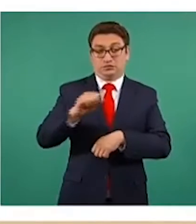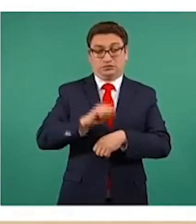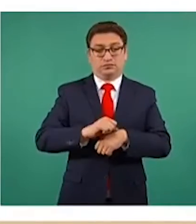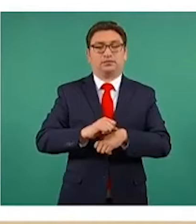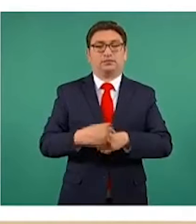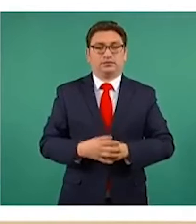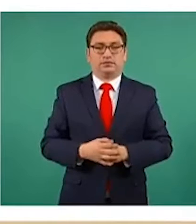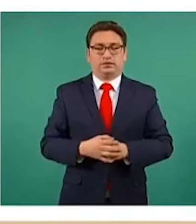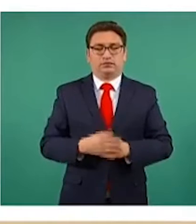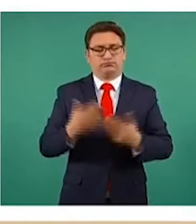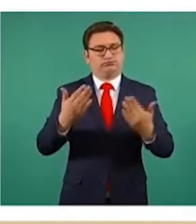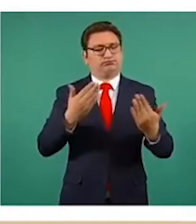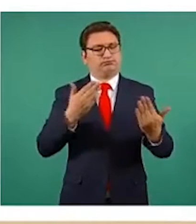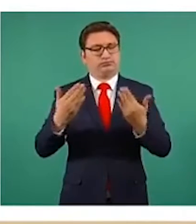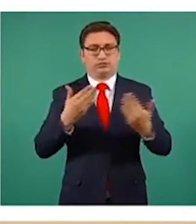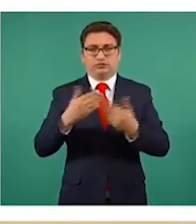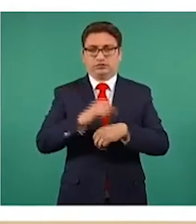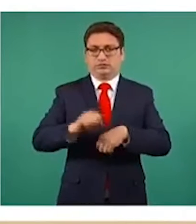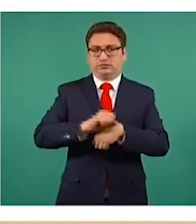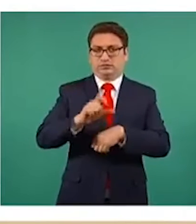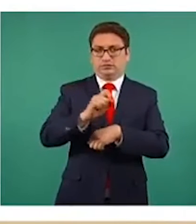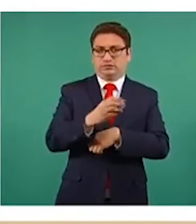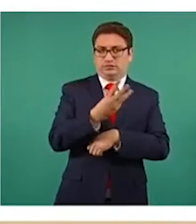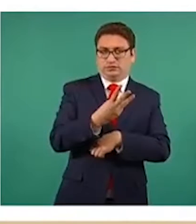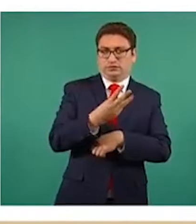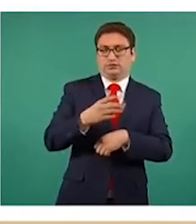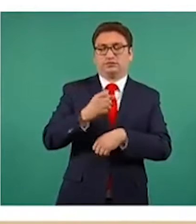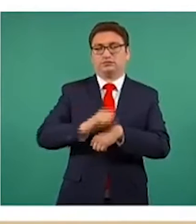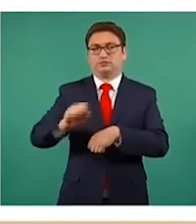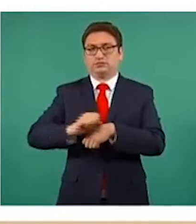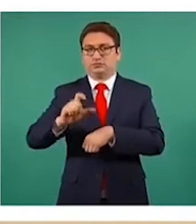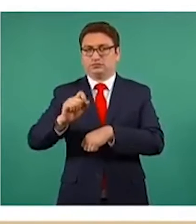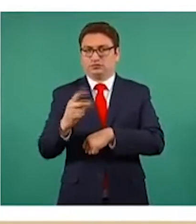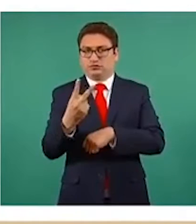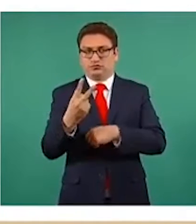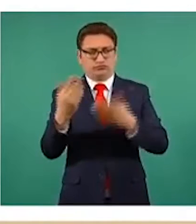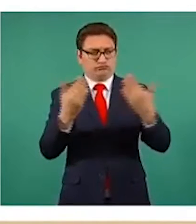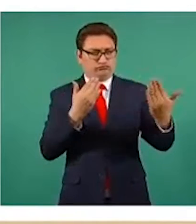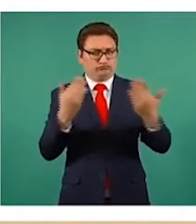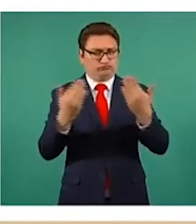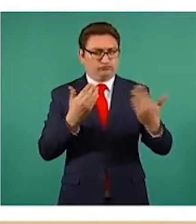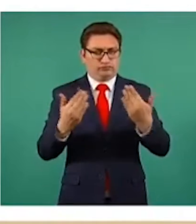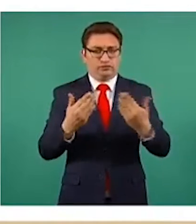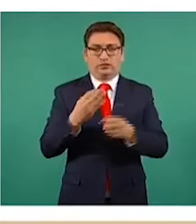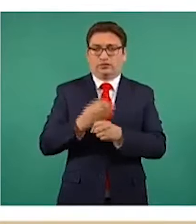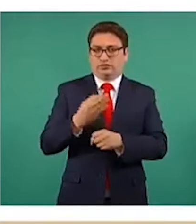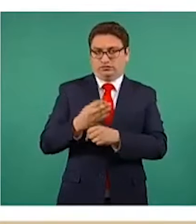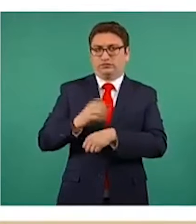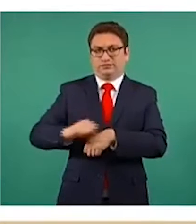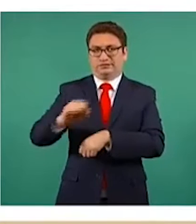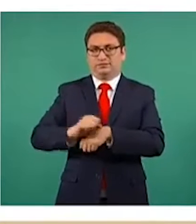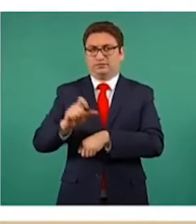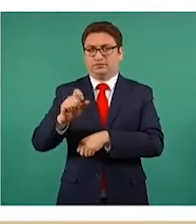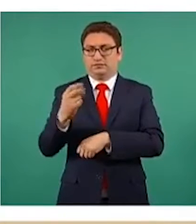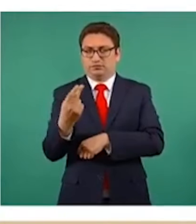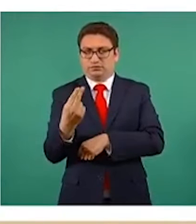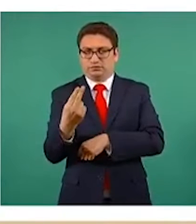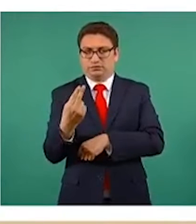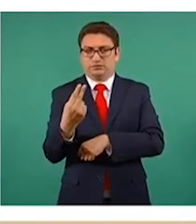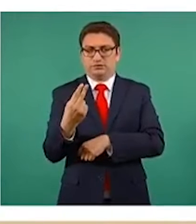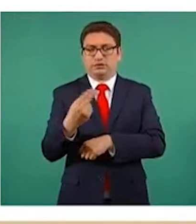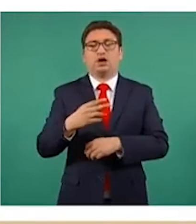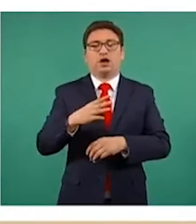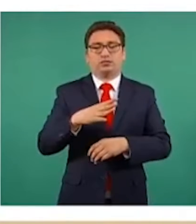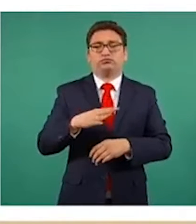concretamente la comparación de la semana 23 contra la 22, en este momento vivimos en la semana 25, vemos un incremento de